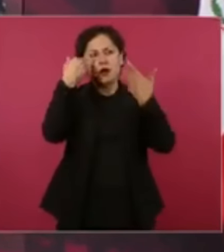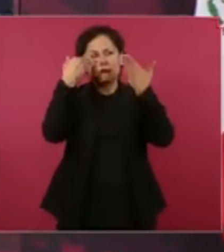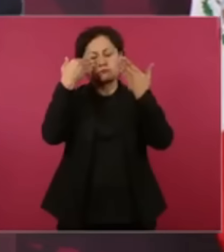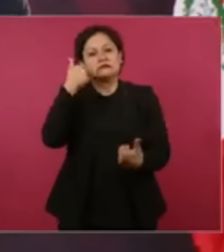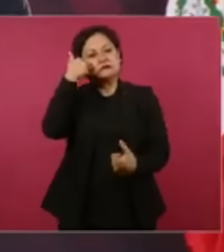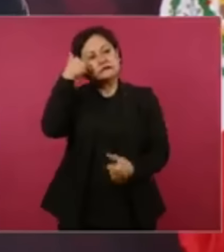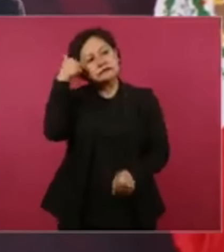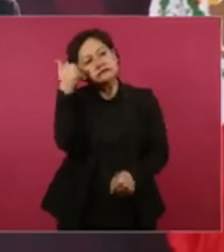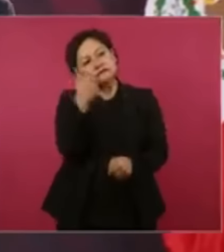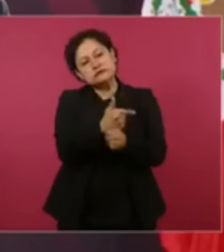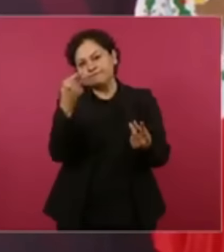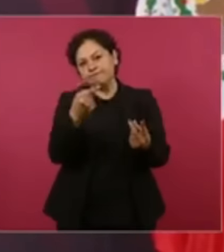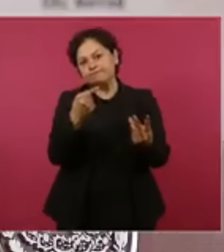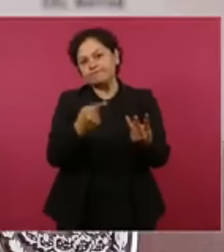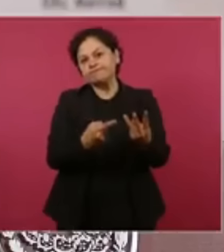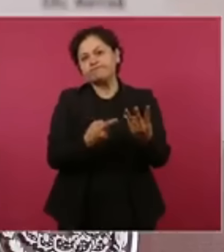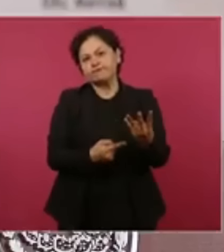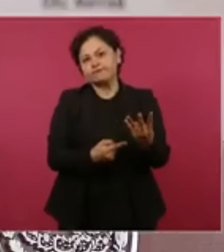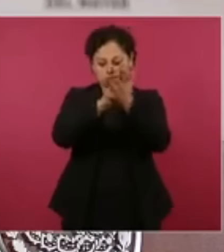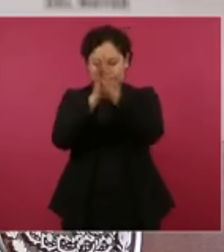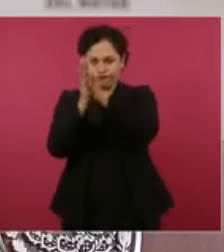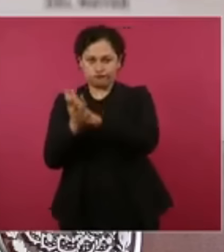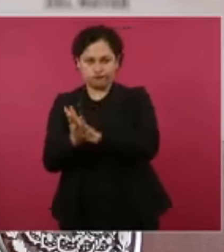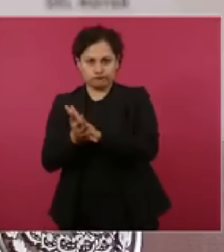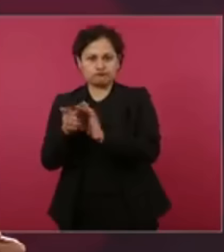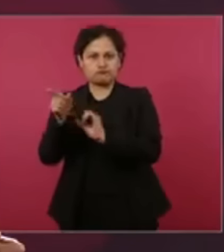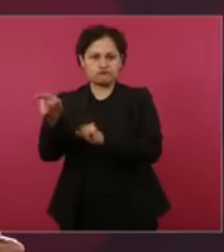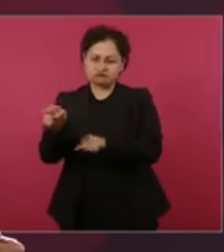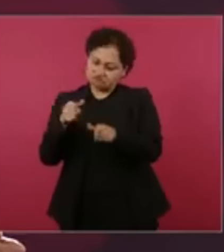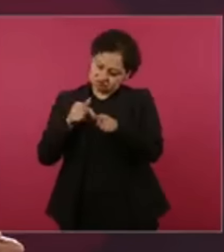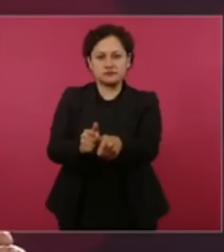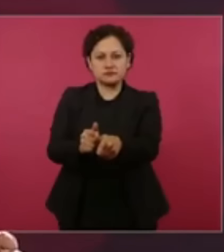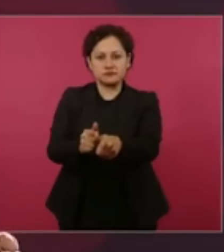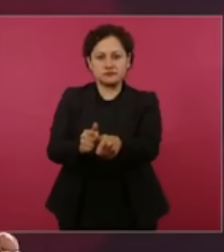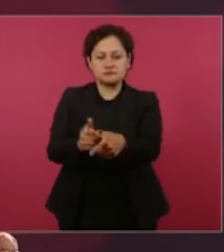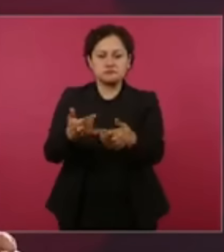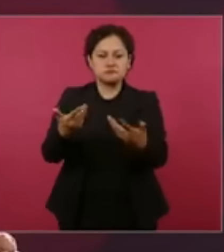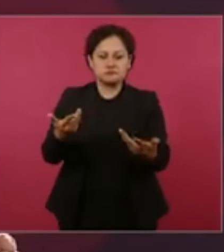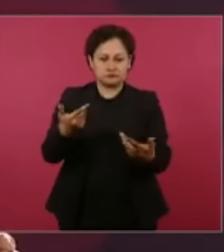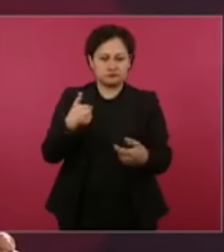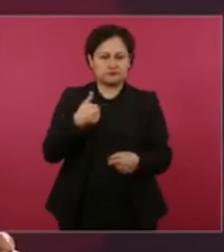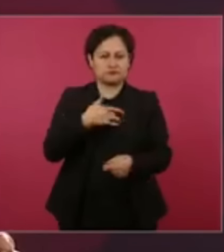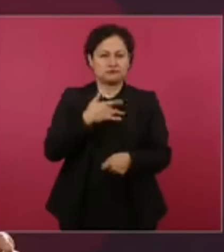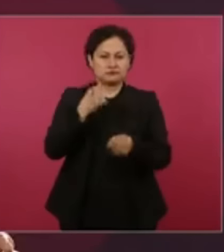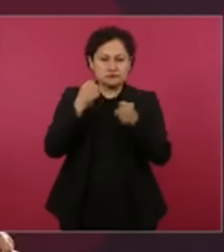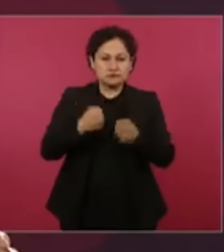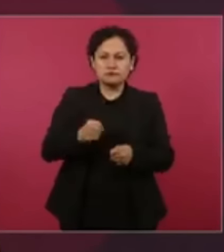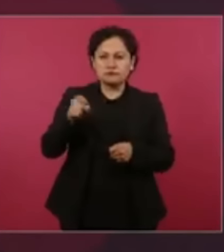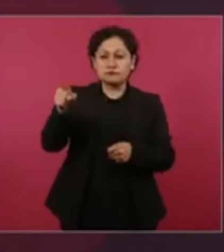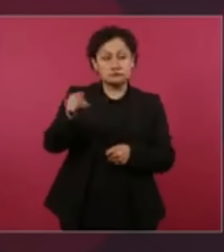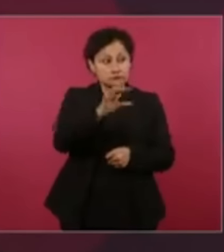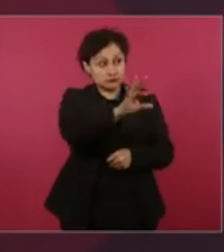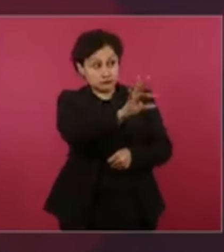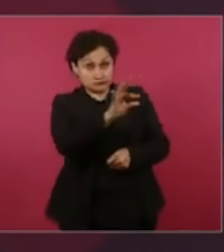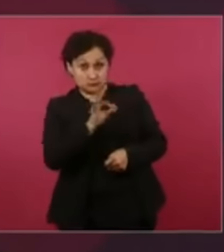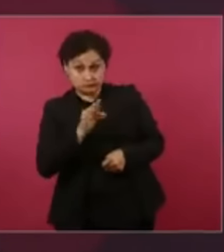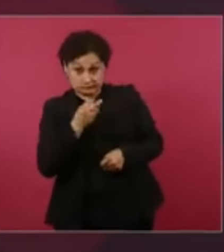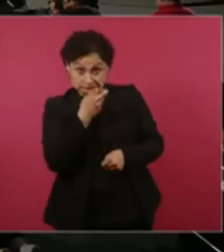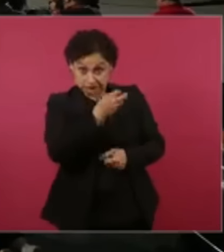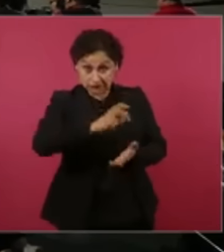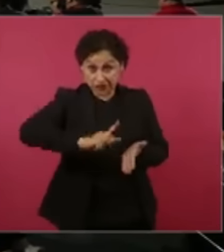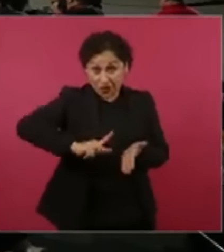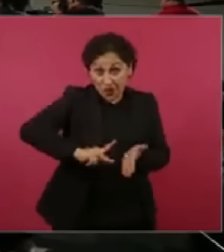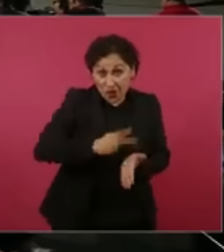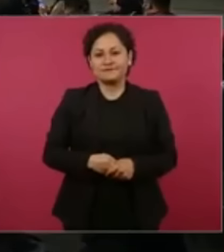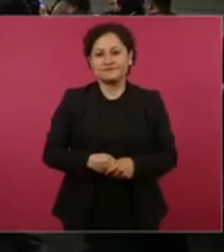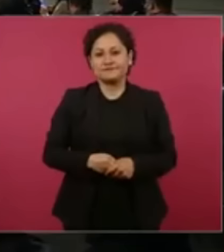seguir impulsando la transformación. No va a optar por el conservadurismo, por el regreso de los